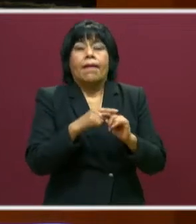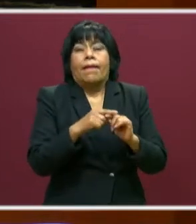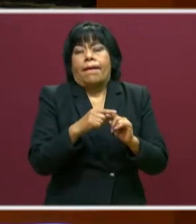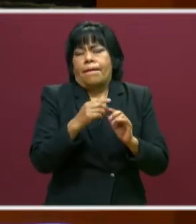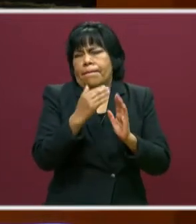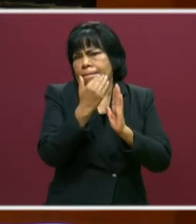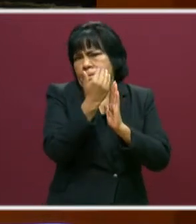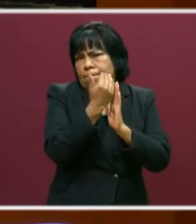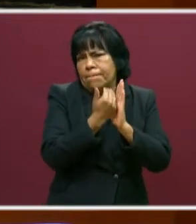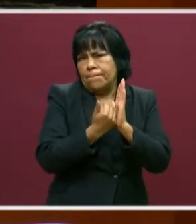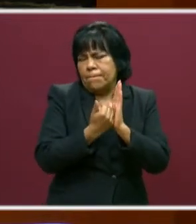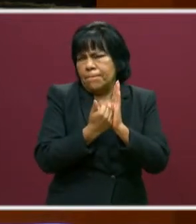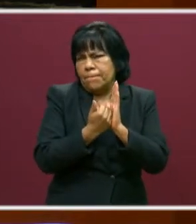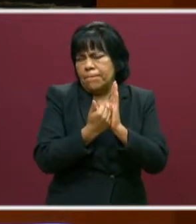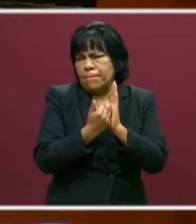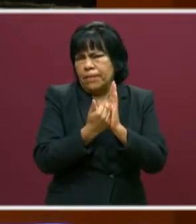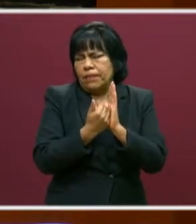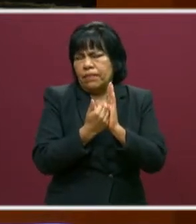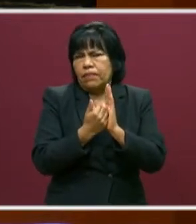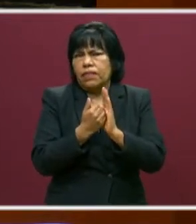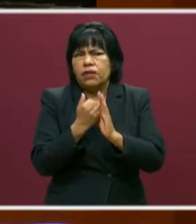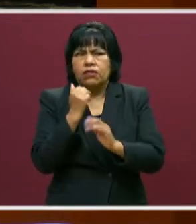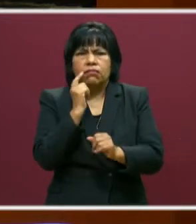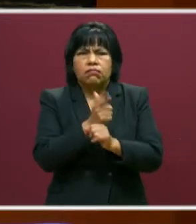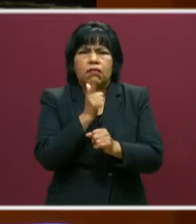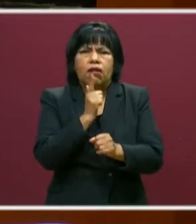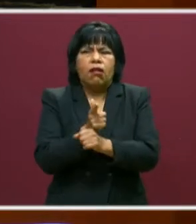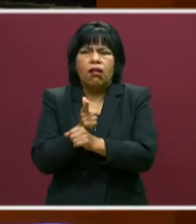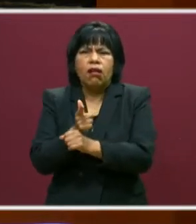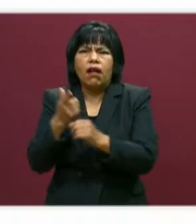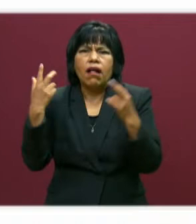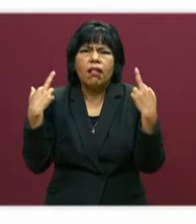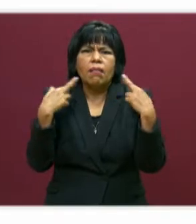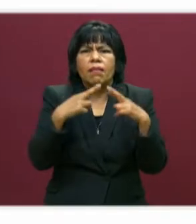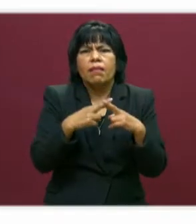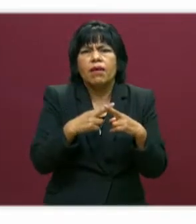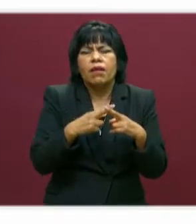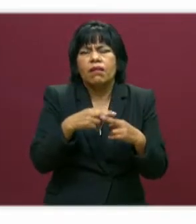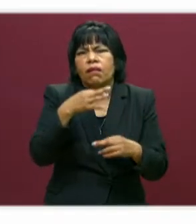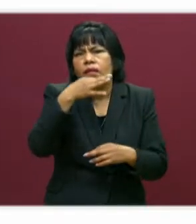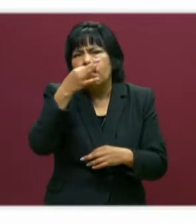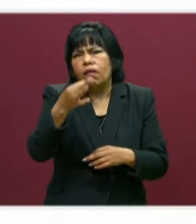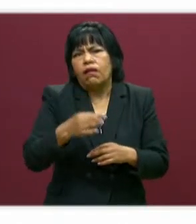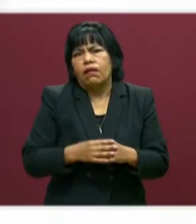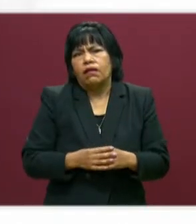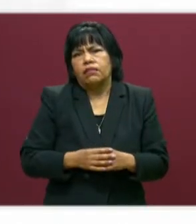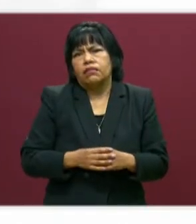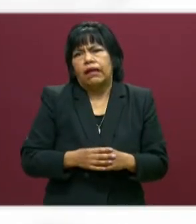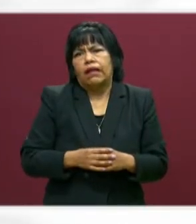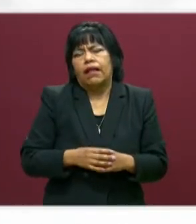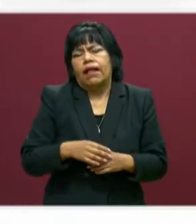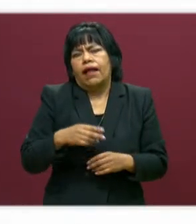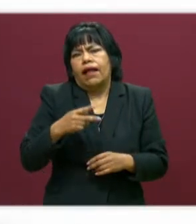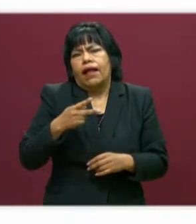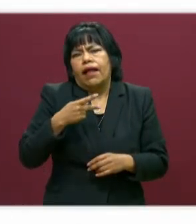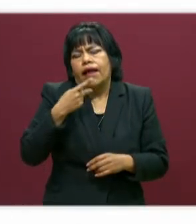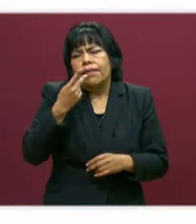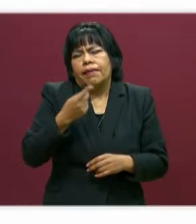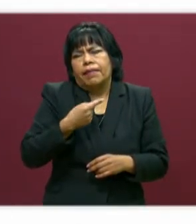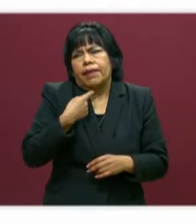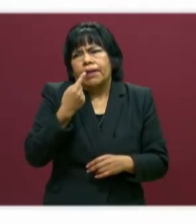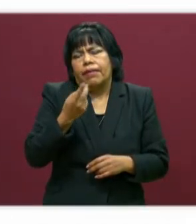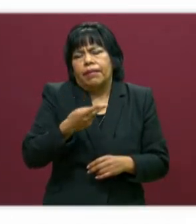las clases centrada en el docente. Porque si la clase está centrada en el docente, entonces el docente solamente habla. ¿Sí?